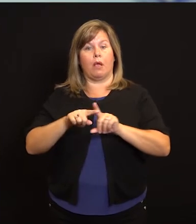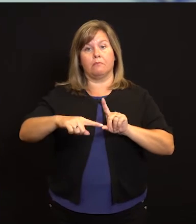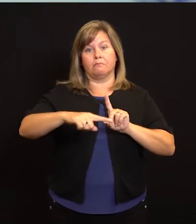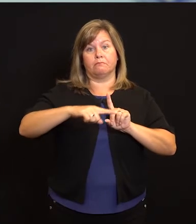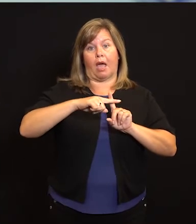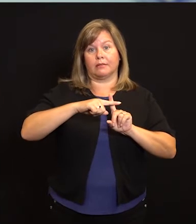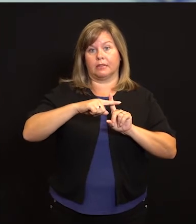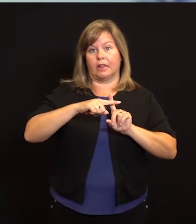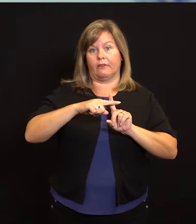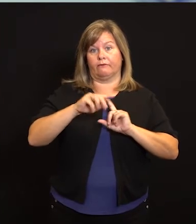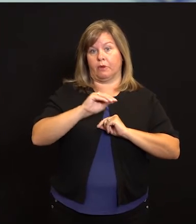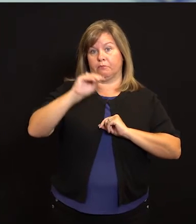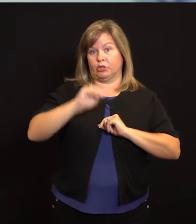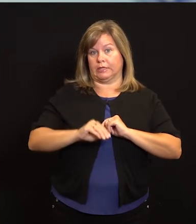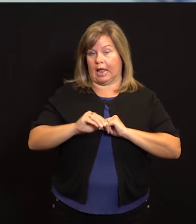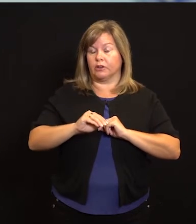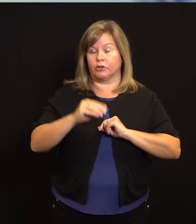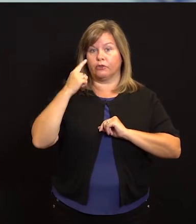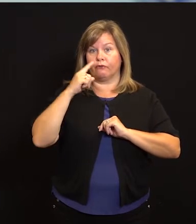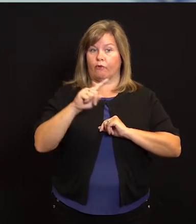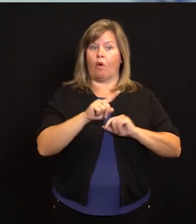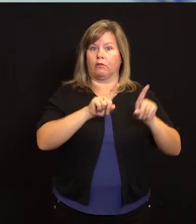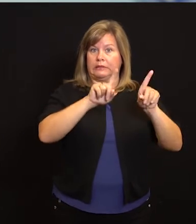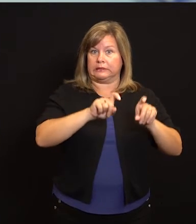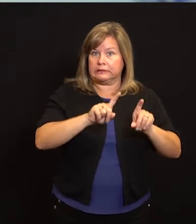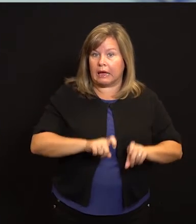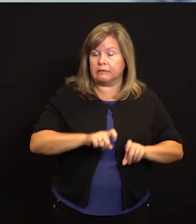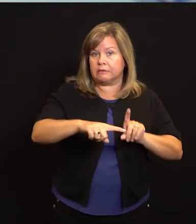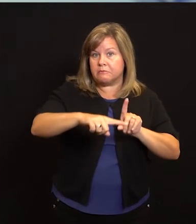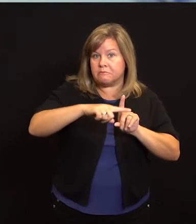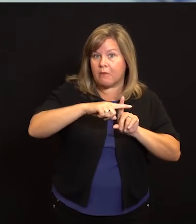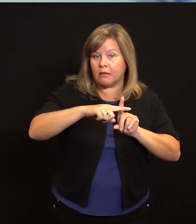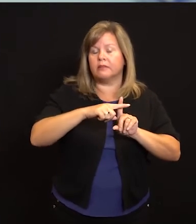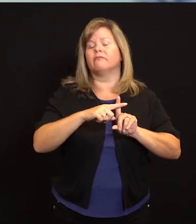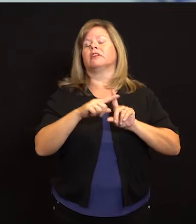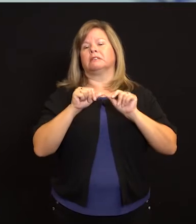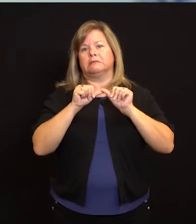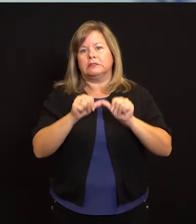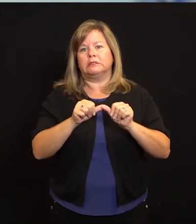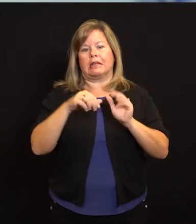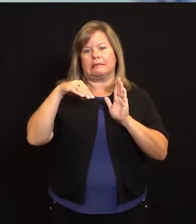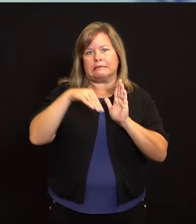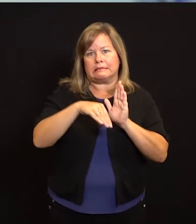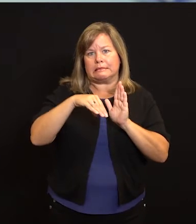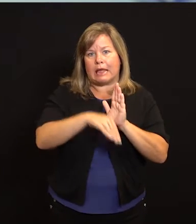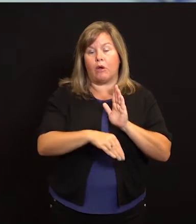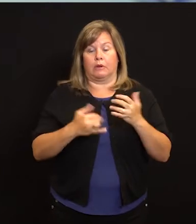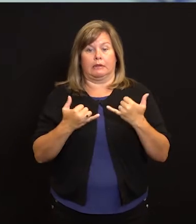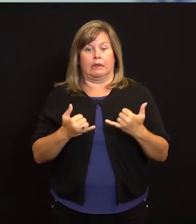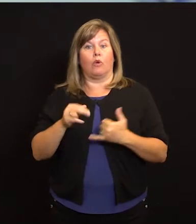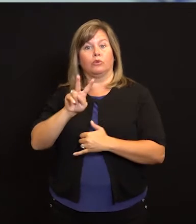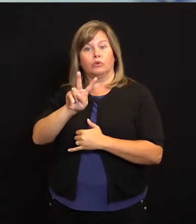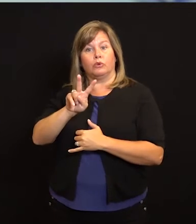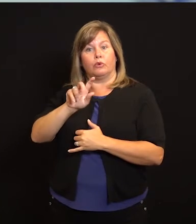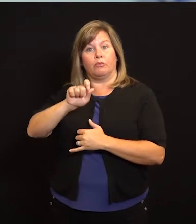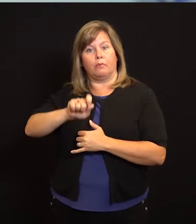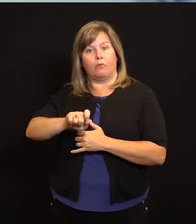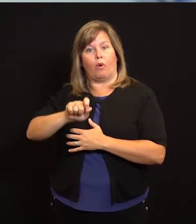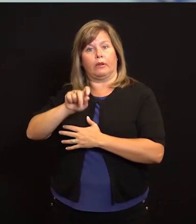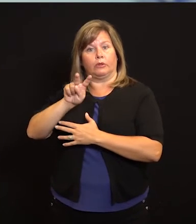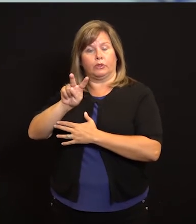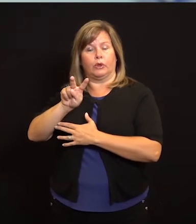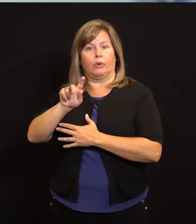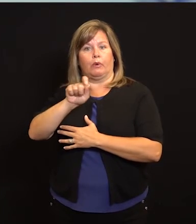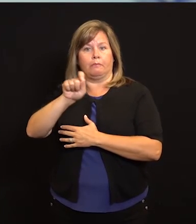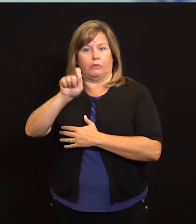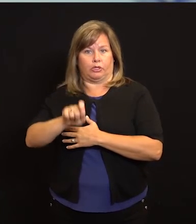Ese porcentaje de nuestras pruebas que vuelven positivas para COVID-19 continúan marcando hacia abajo. Actualmente estamos en 2.2